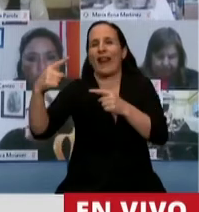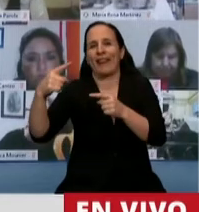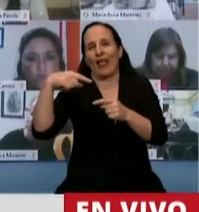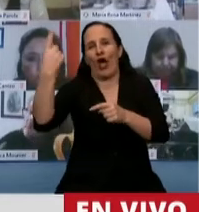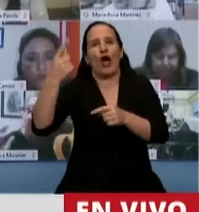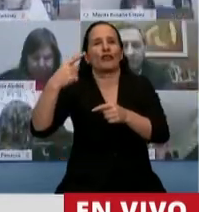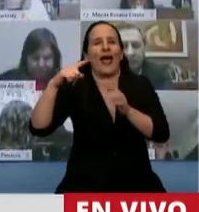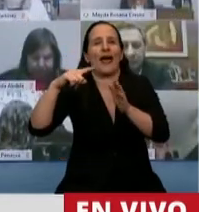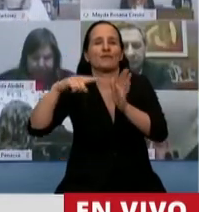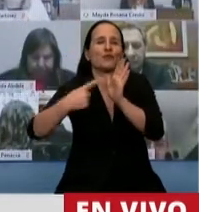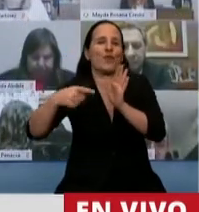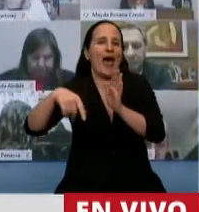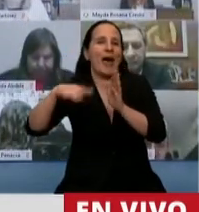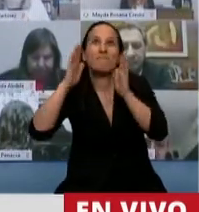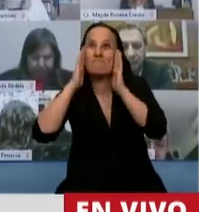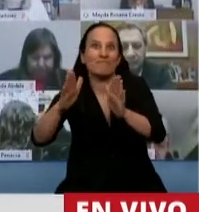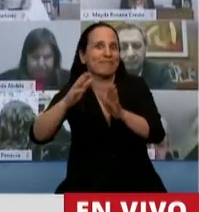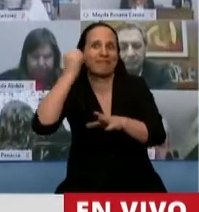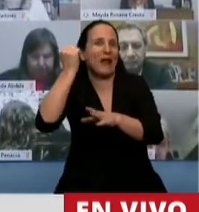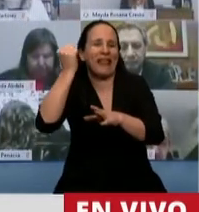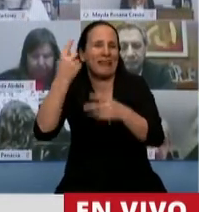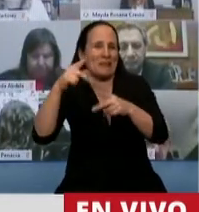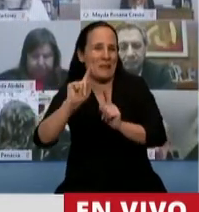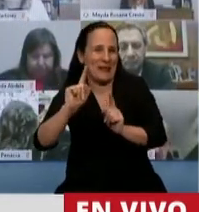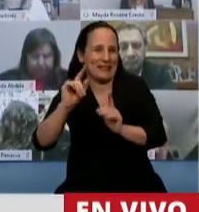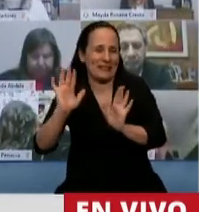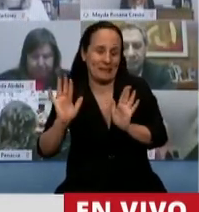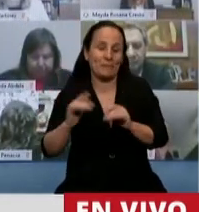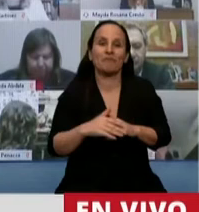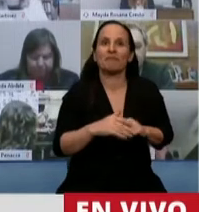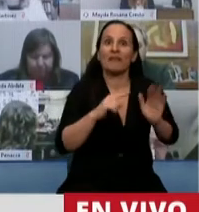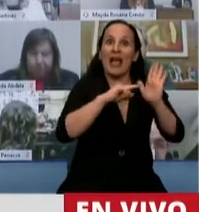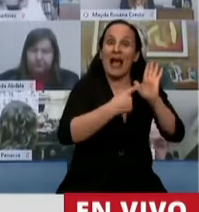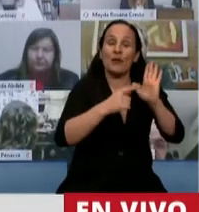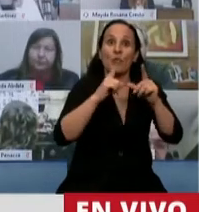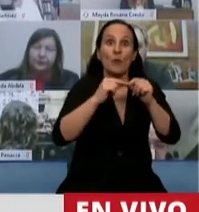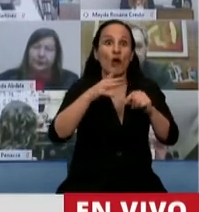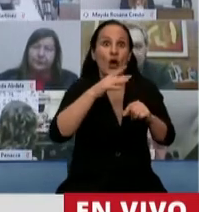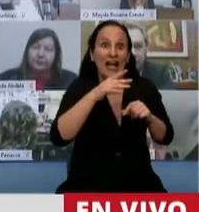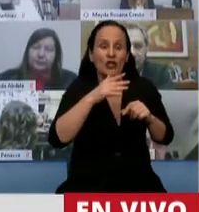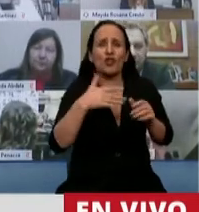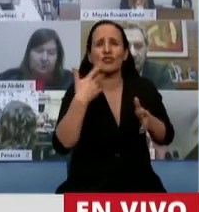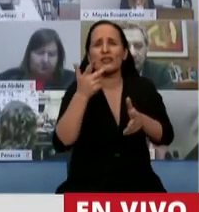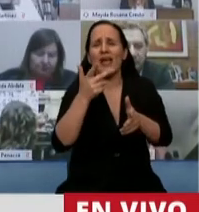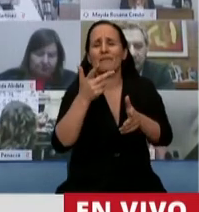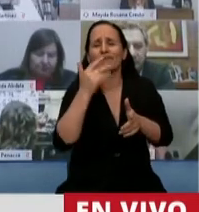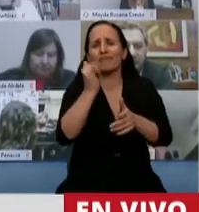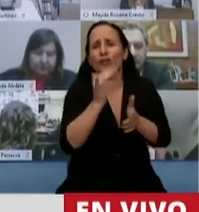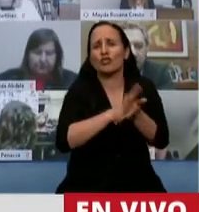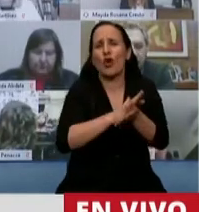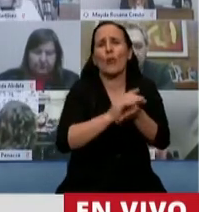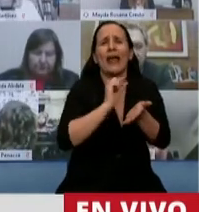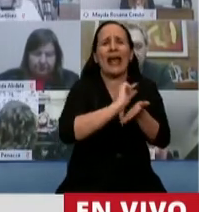Finalmente, quiero señalar que nosotros vemos que en el artículo 14 se establecen líneas de crédito para municipios y